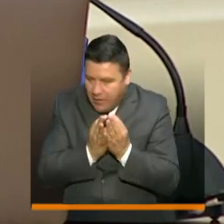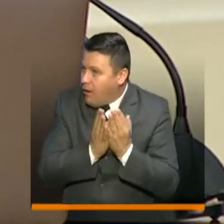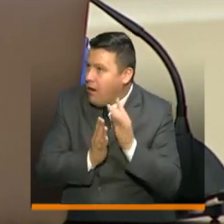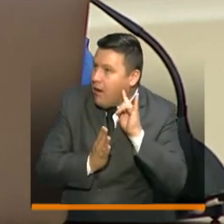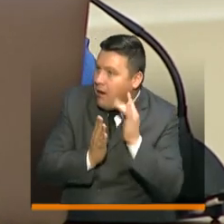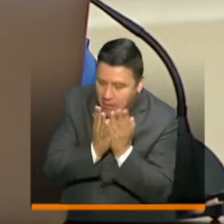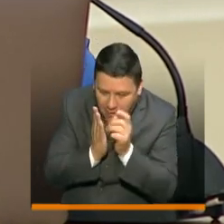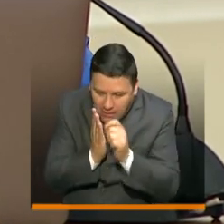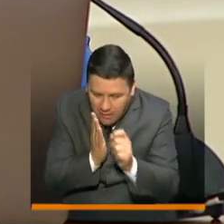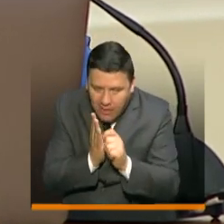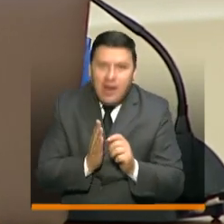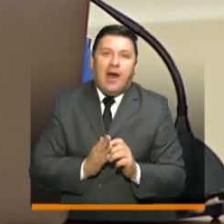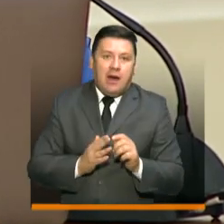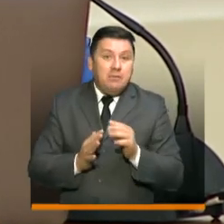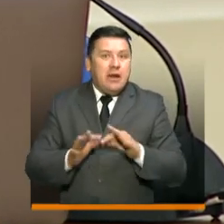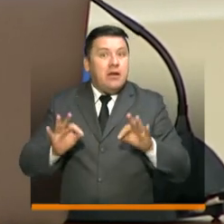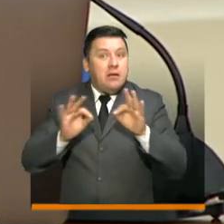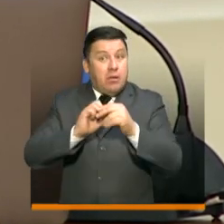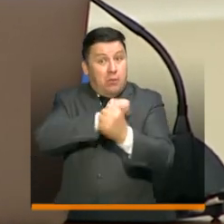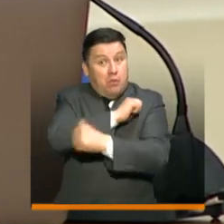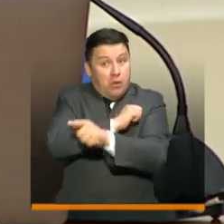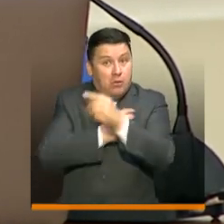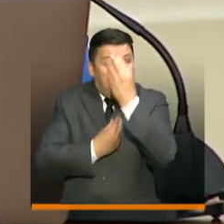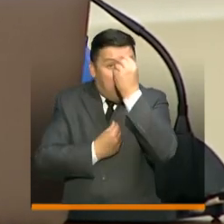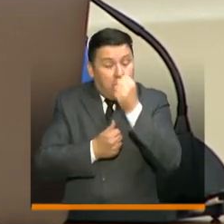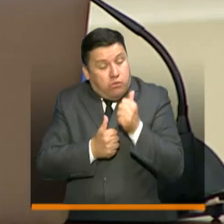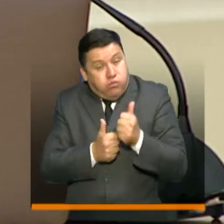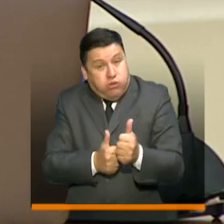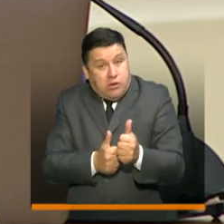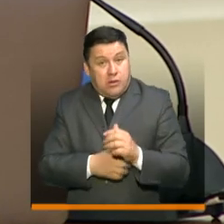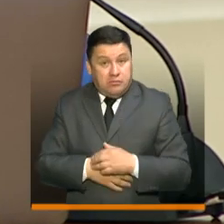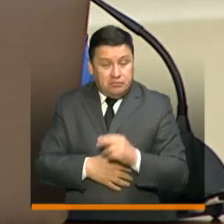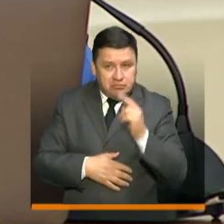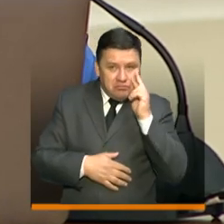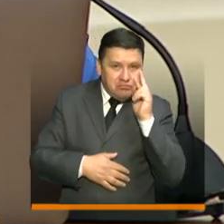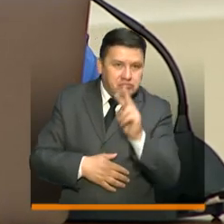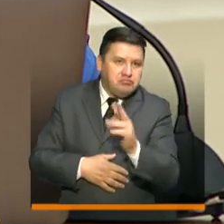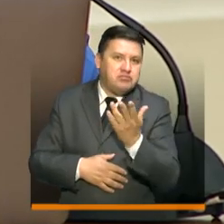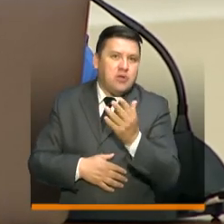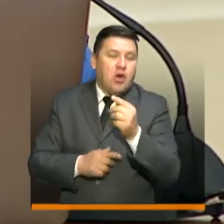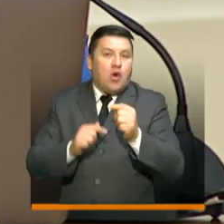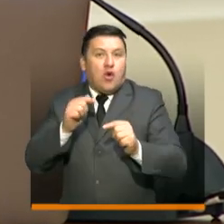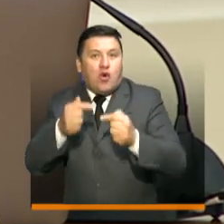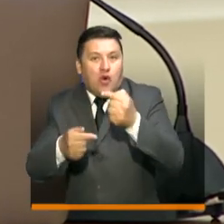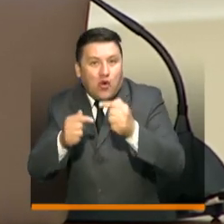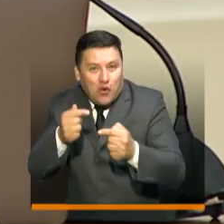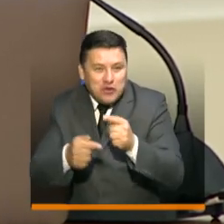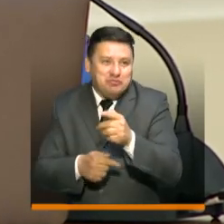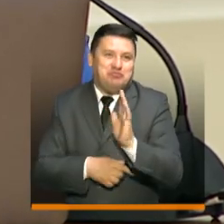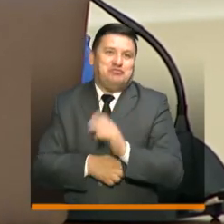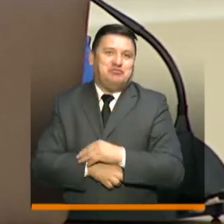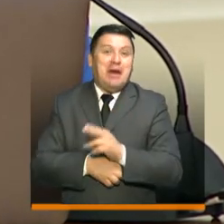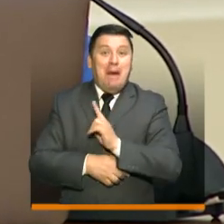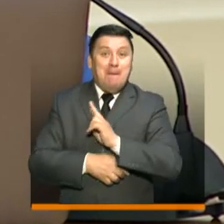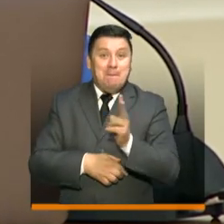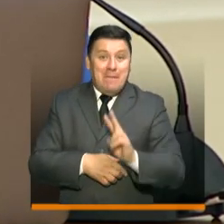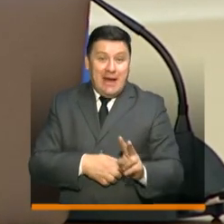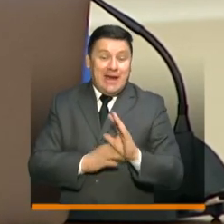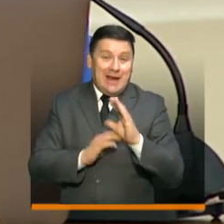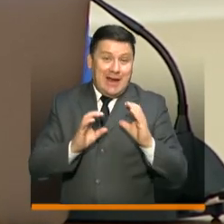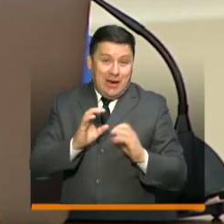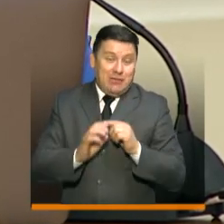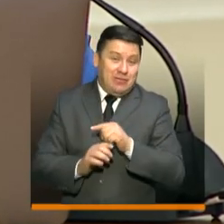recordar los valores que tiene Boyacá justamente. O si usted mira, por ejemplo, el concurso y ahí se activarán todos los Vallecaucanos